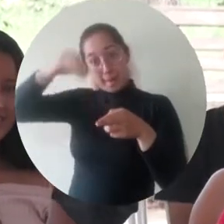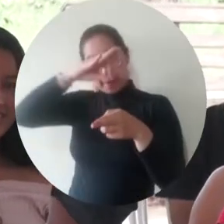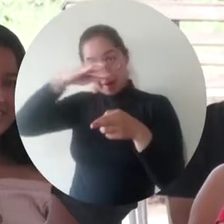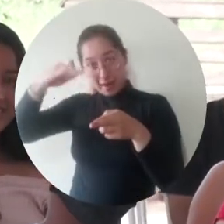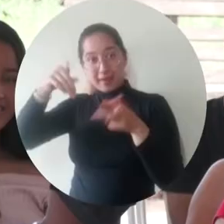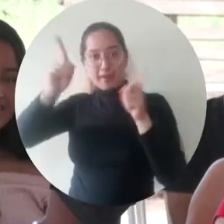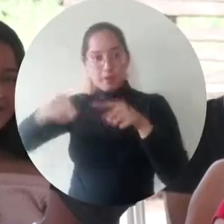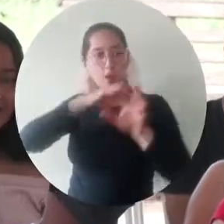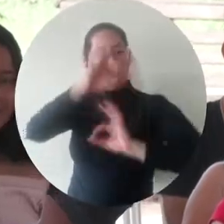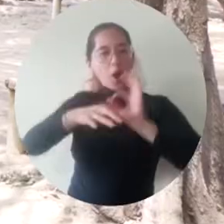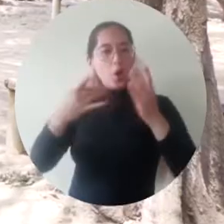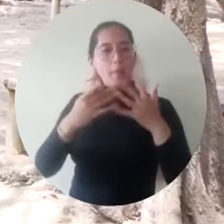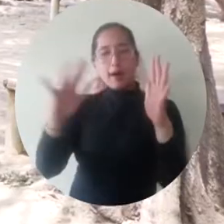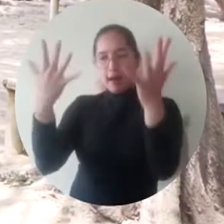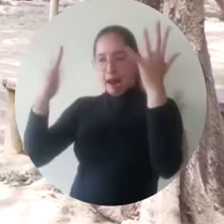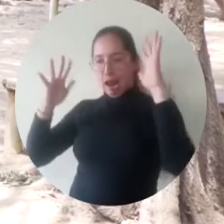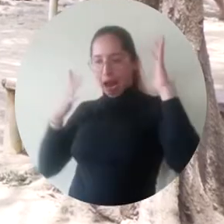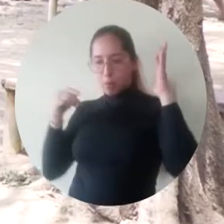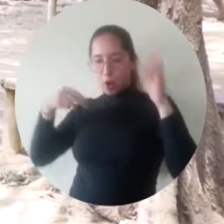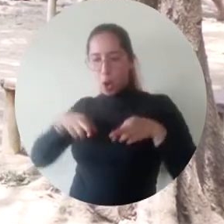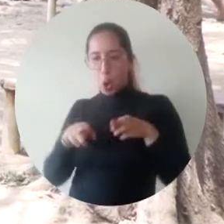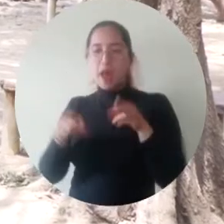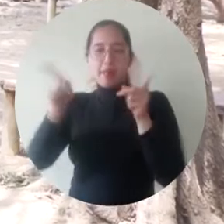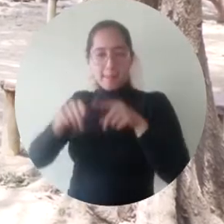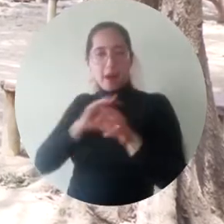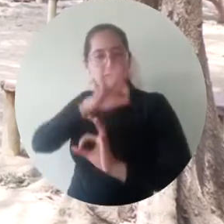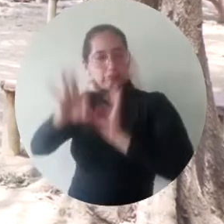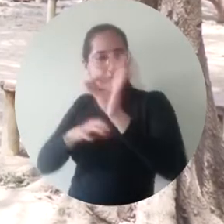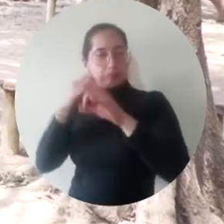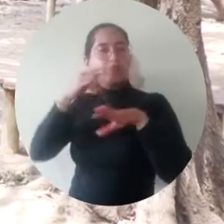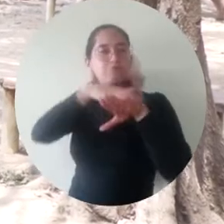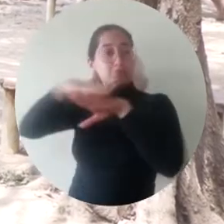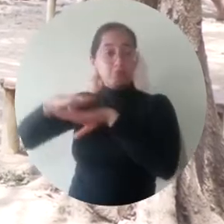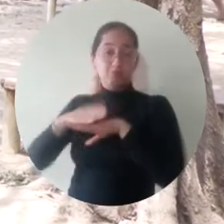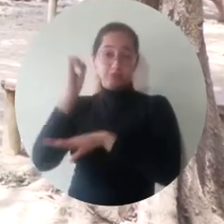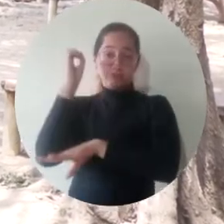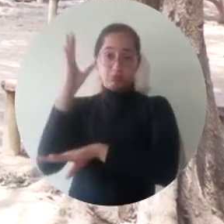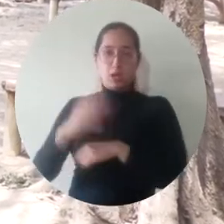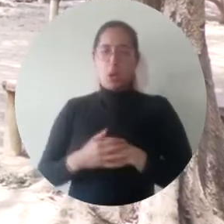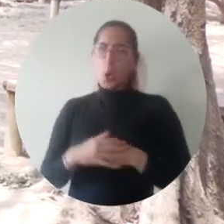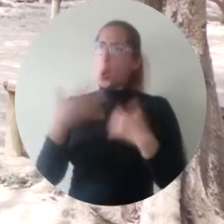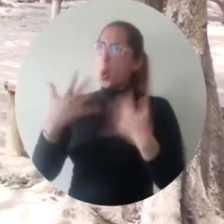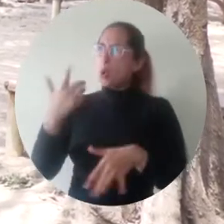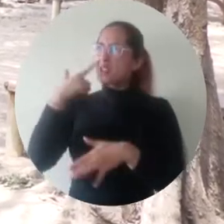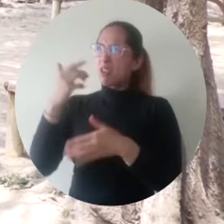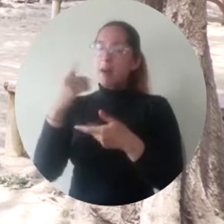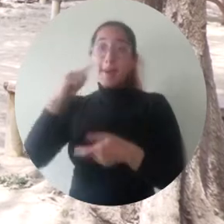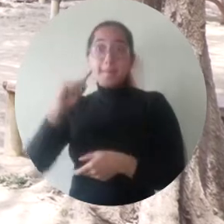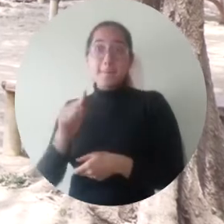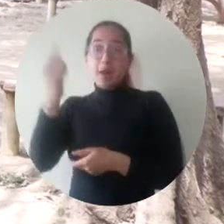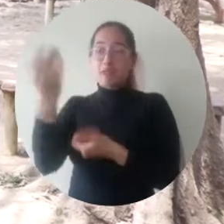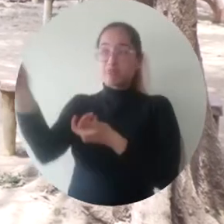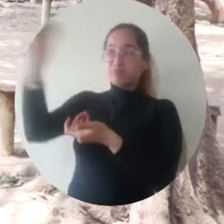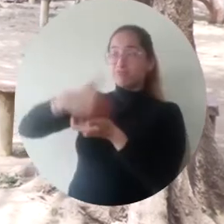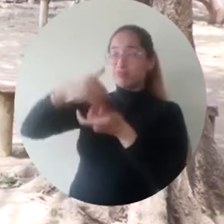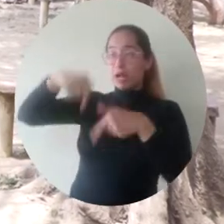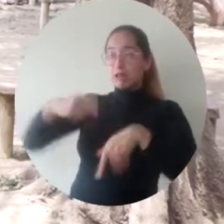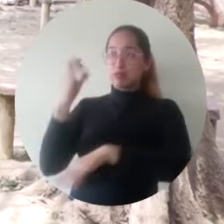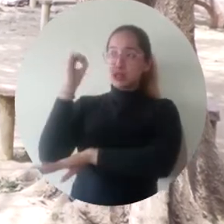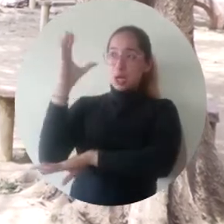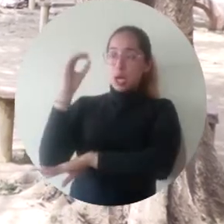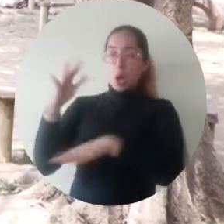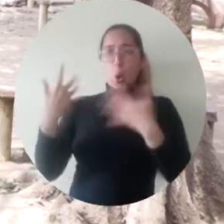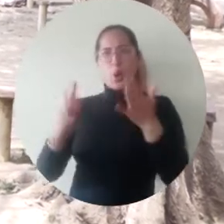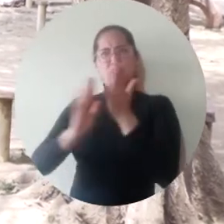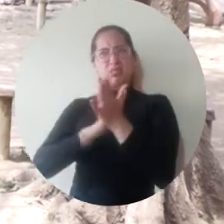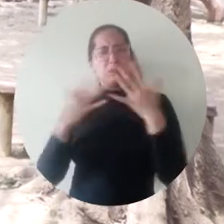Magdalena y sus ecosistemas. Es algo muy importante porque no se ve muchas veces aquí, en verdad creo que esta es la primera vez que vienen a visitarnos y